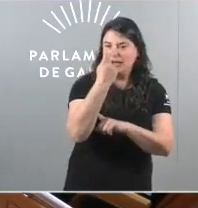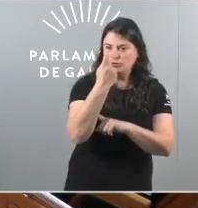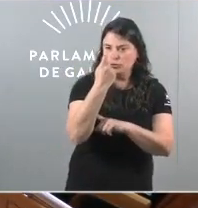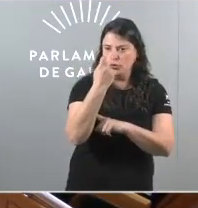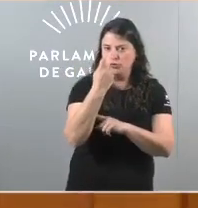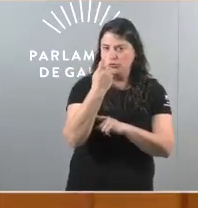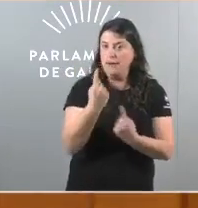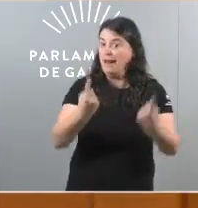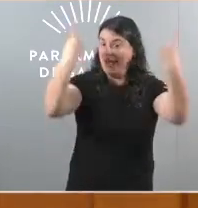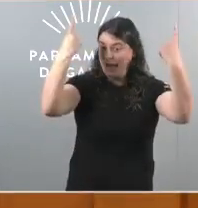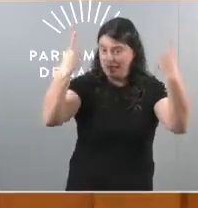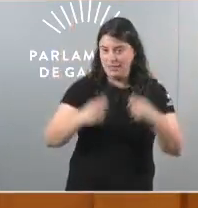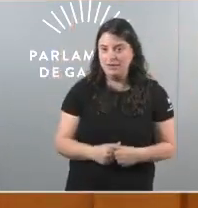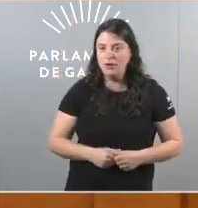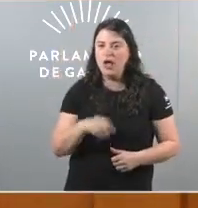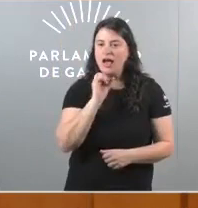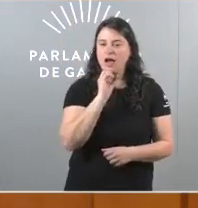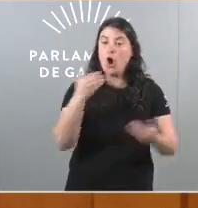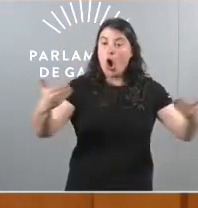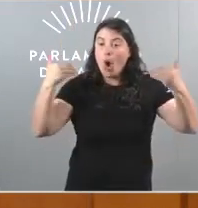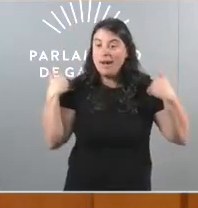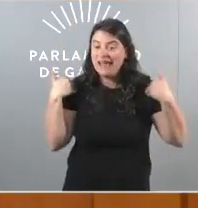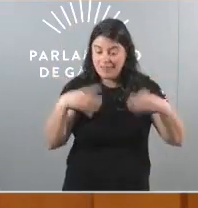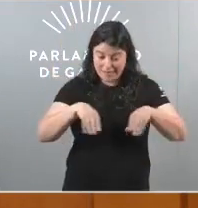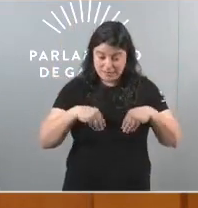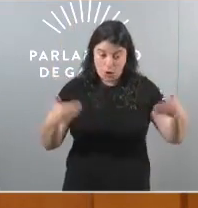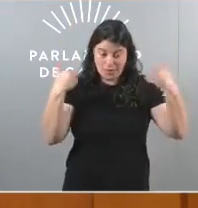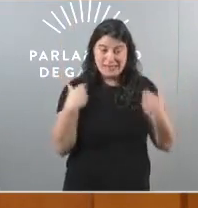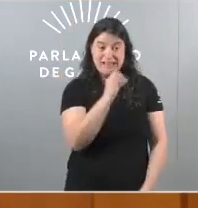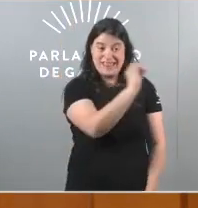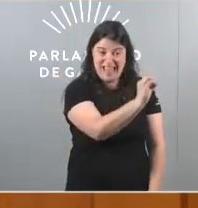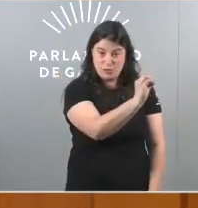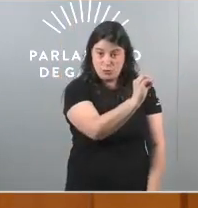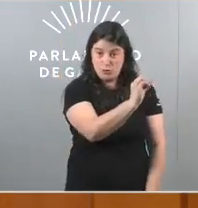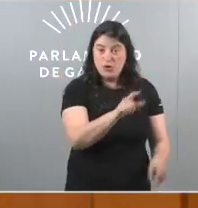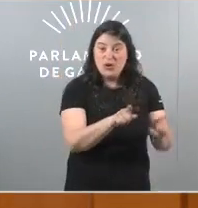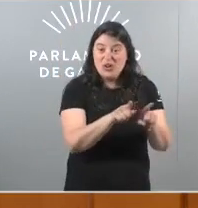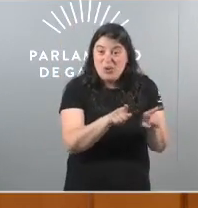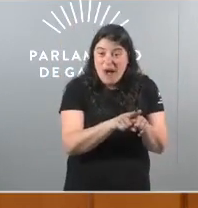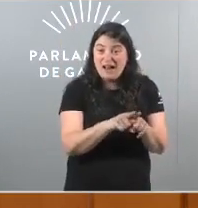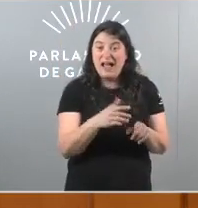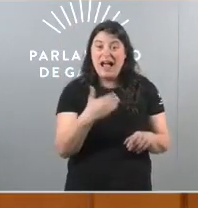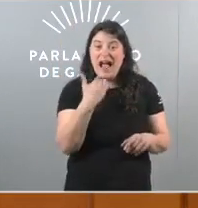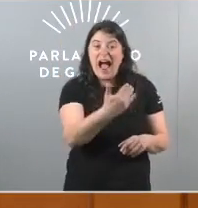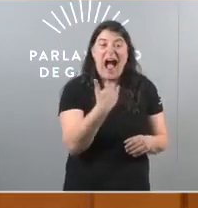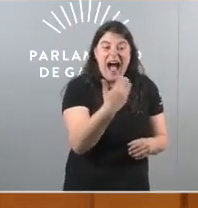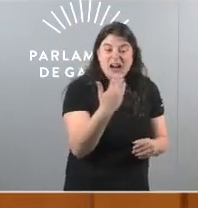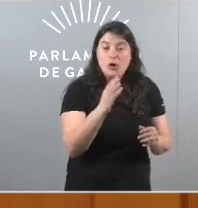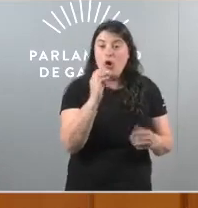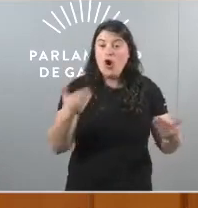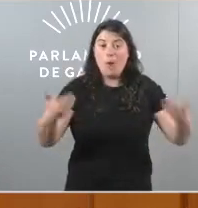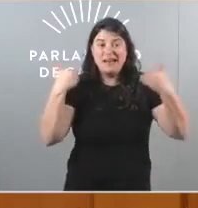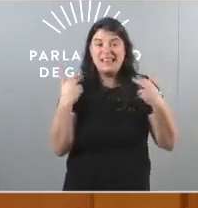Cero competencias Señor Rueda non é que non sudaran a camiseta de autogoverno é que nisiquera a puxeron Cero